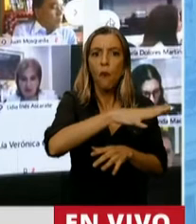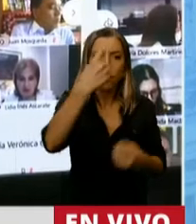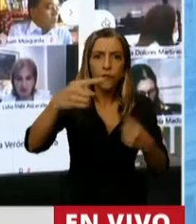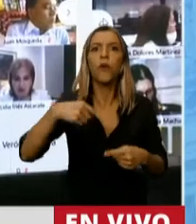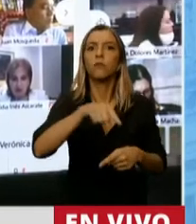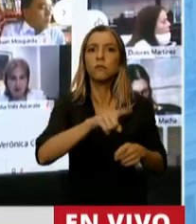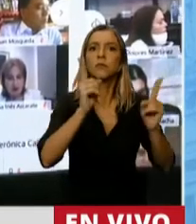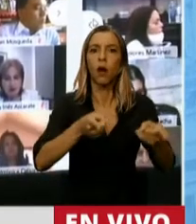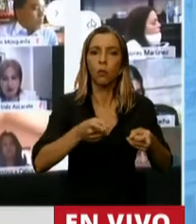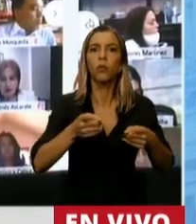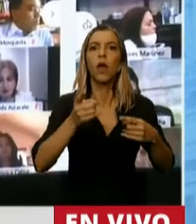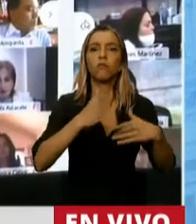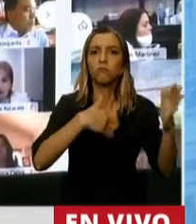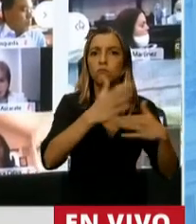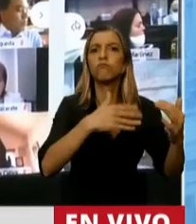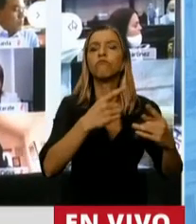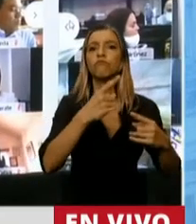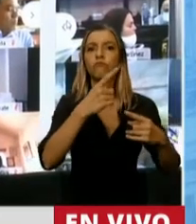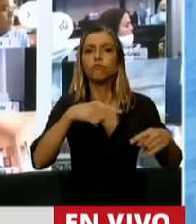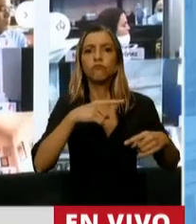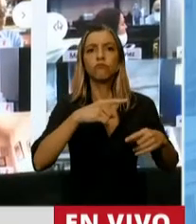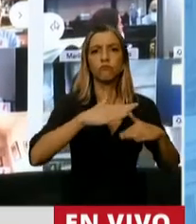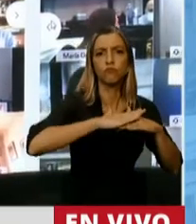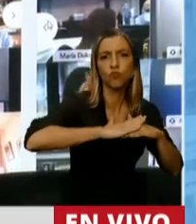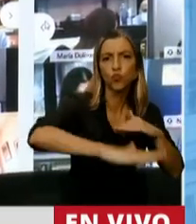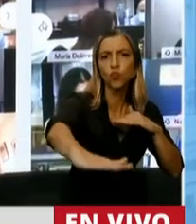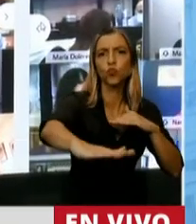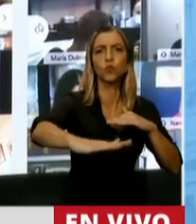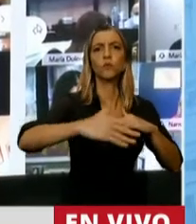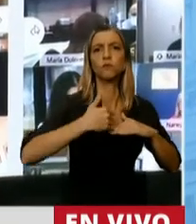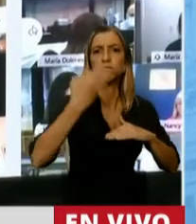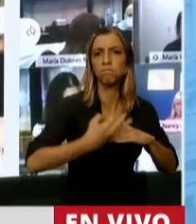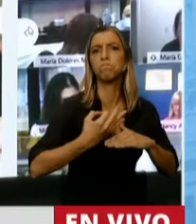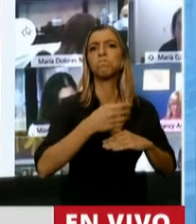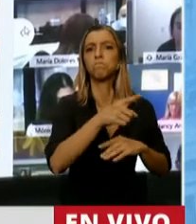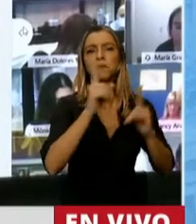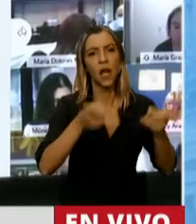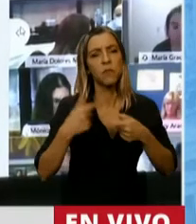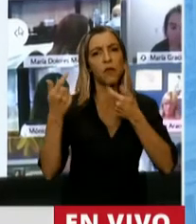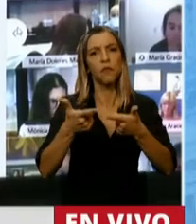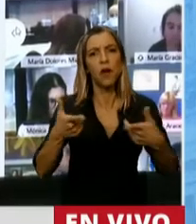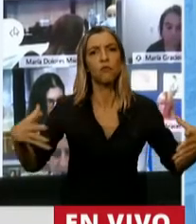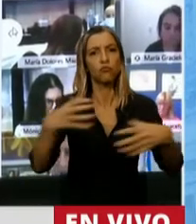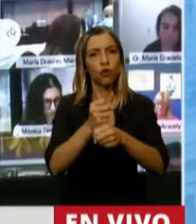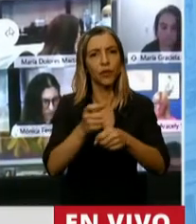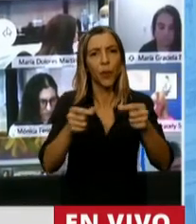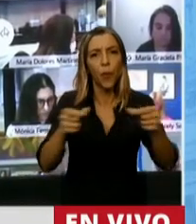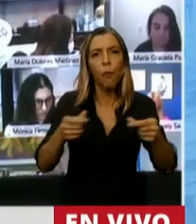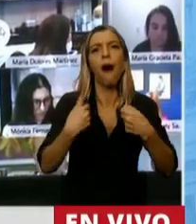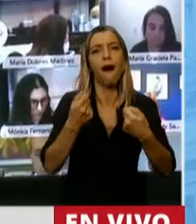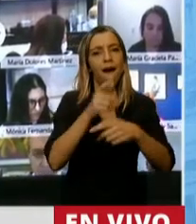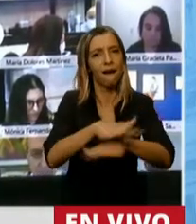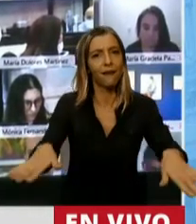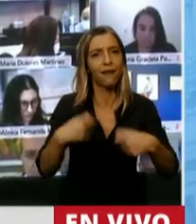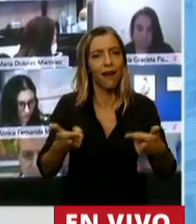también integrarlo con la posibilidad de tener un boleto educativo y asimismo el boleto gratuito para nuestros jubilados y